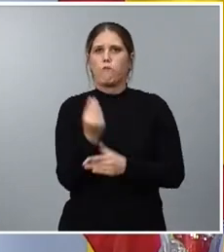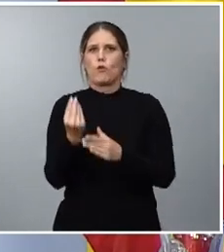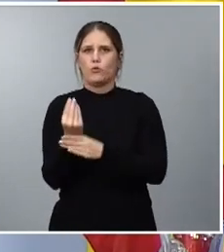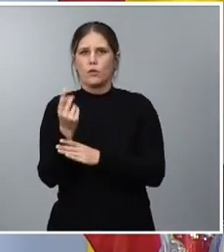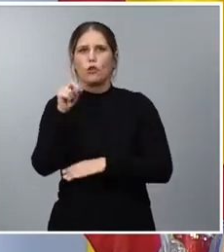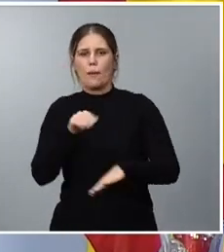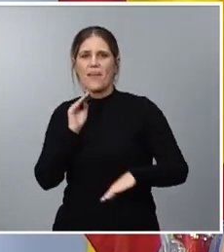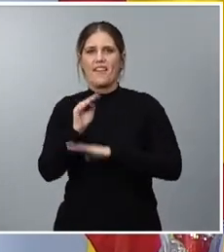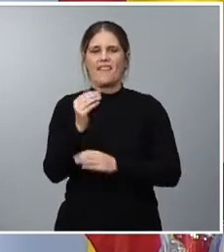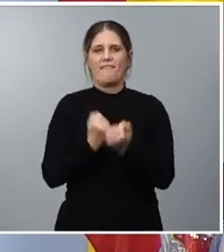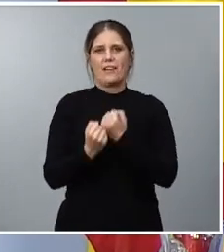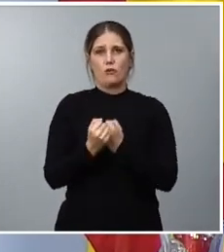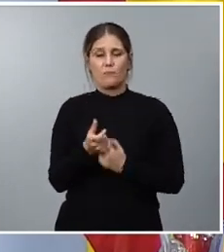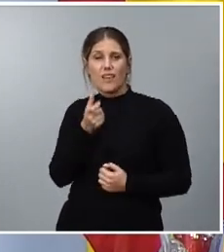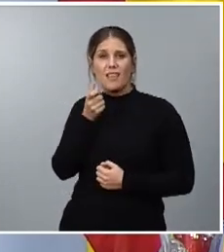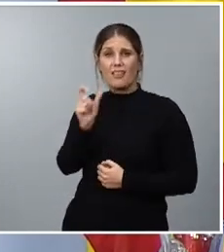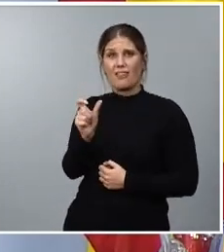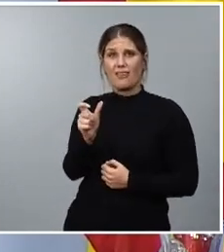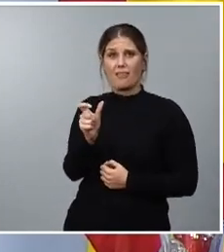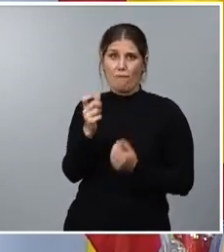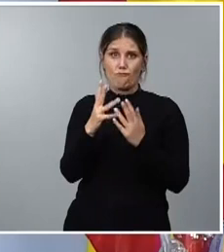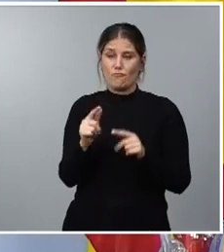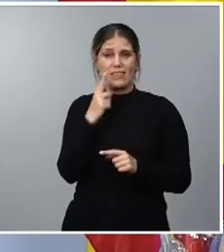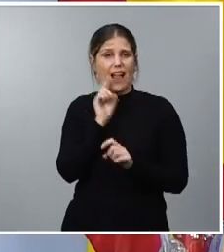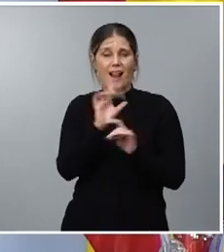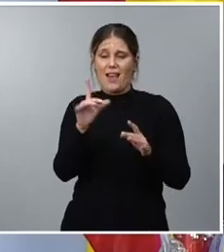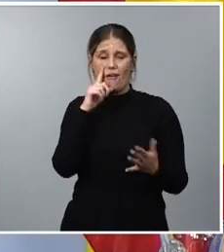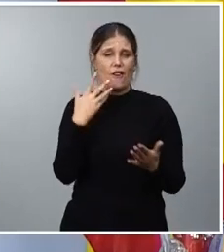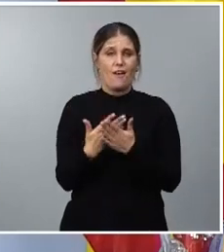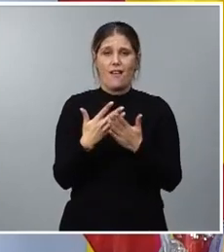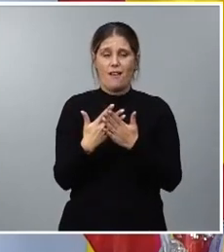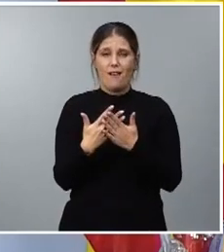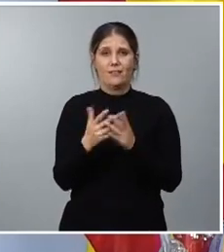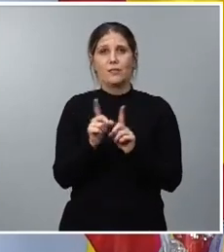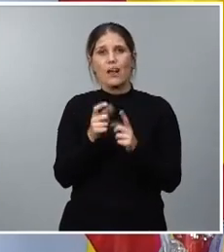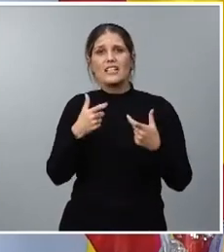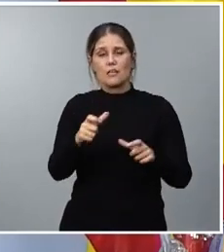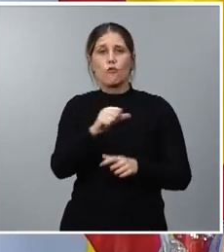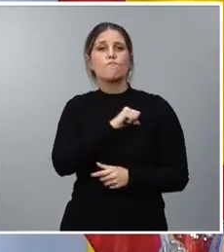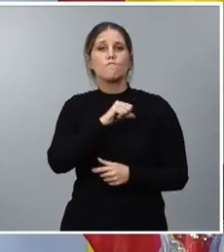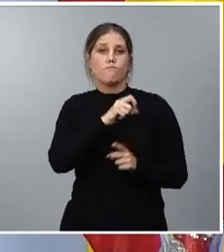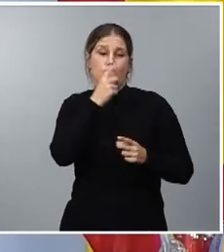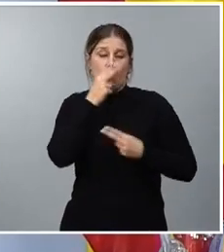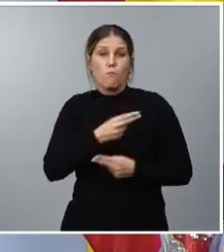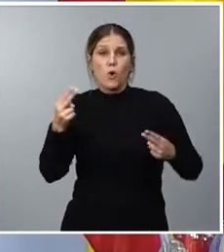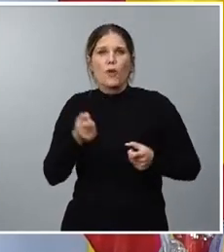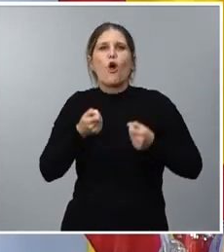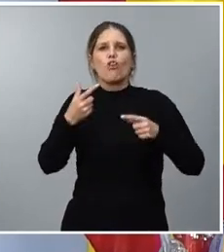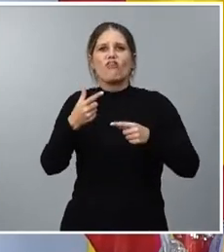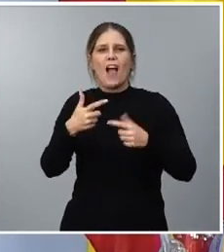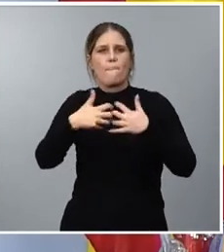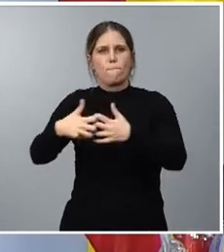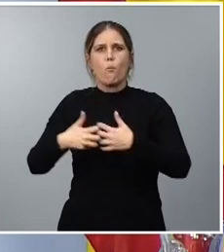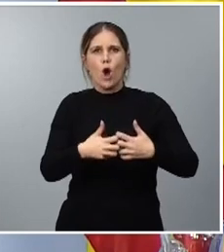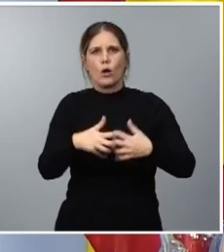Las cifras, yo creo que reflejan una realidad, como no es otra, que el sector público actúa como locomotora para impulsar